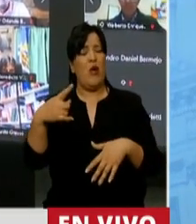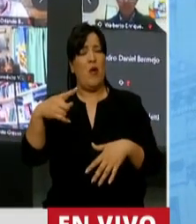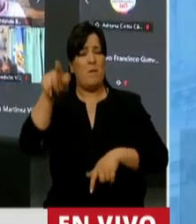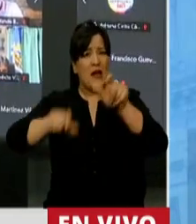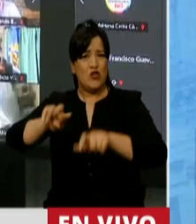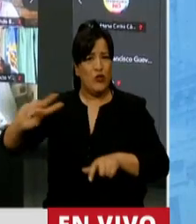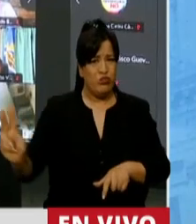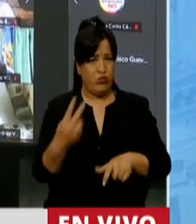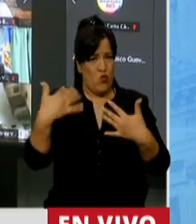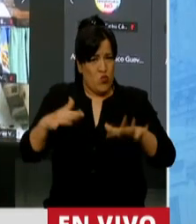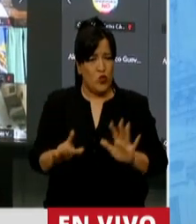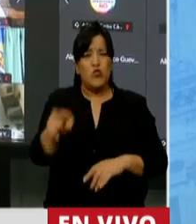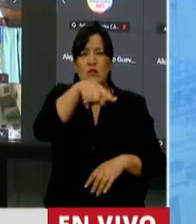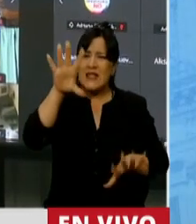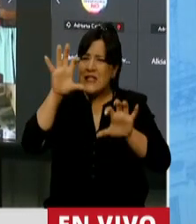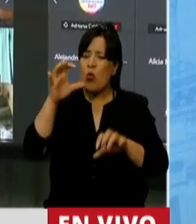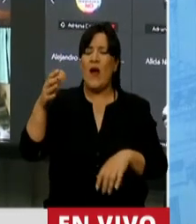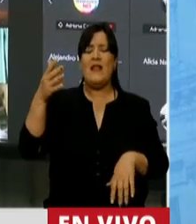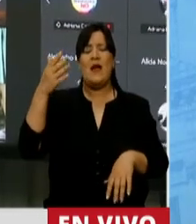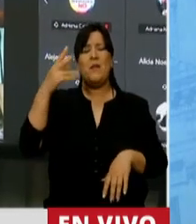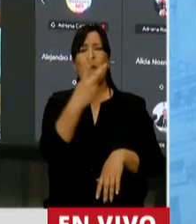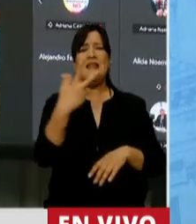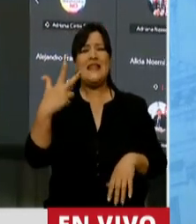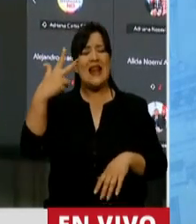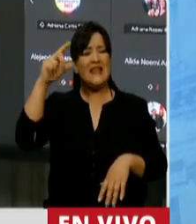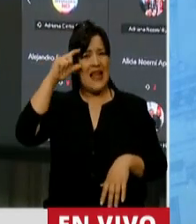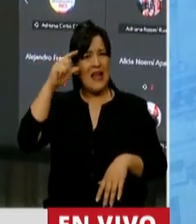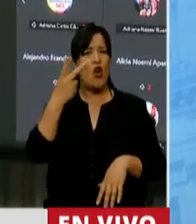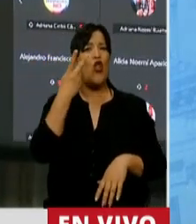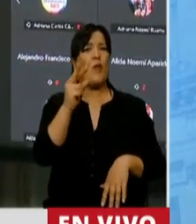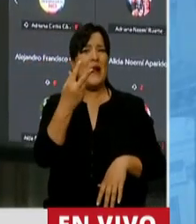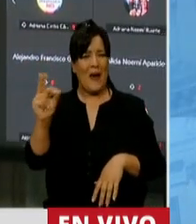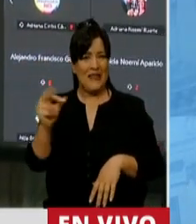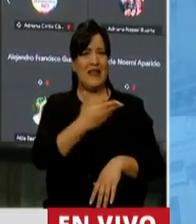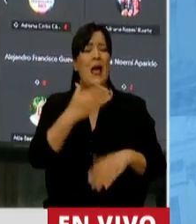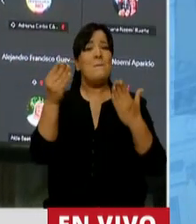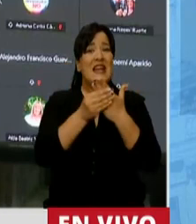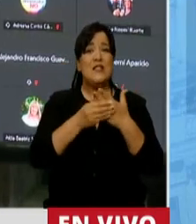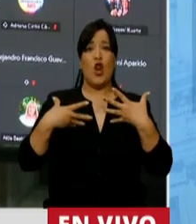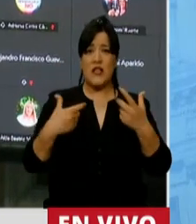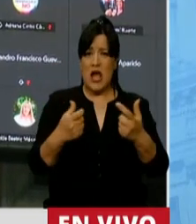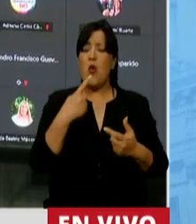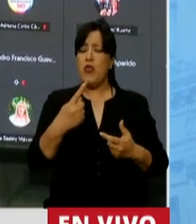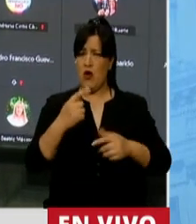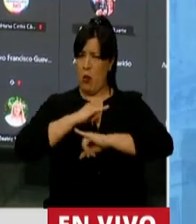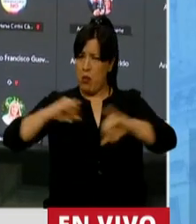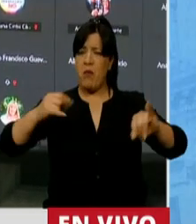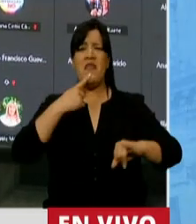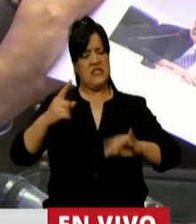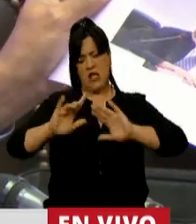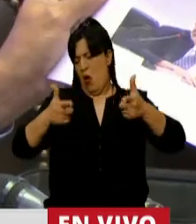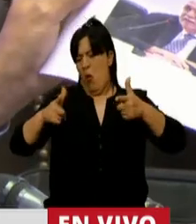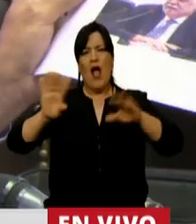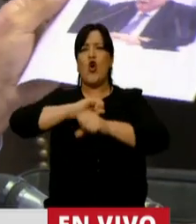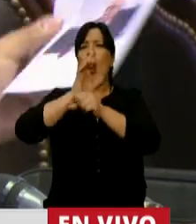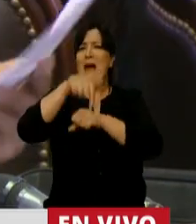cuando el 23 de enero del 2020, el Ministro de Salud dijo que no había ninguna posibilidad de que exista